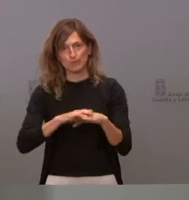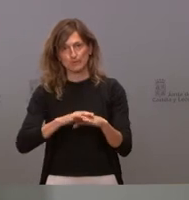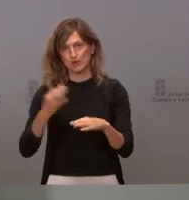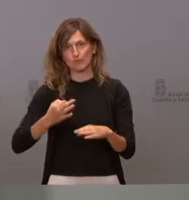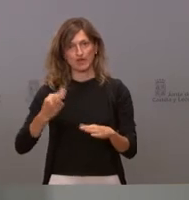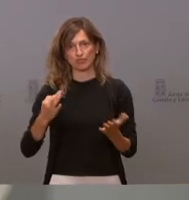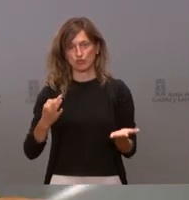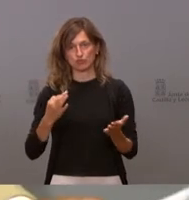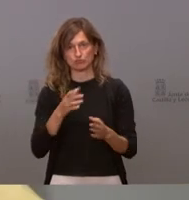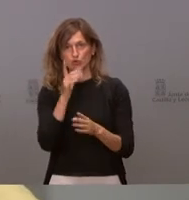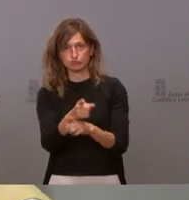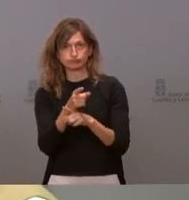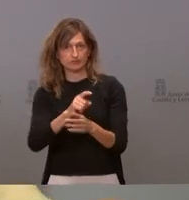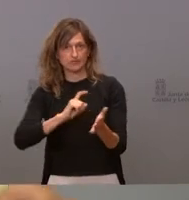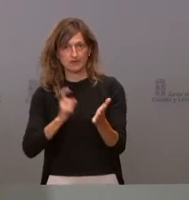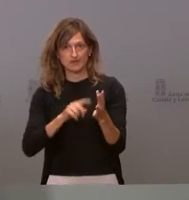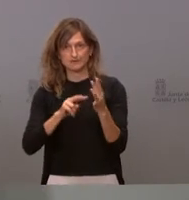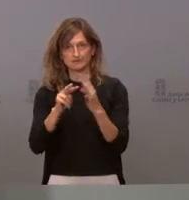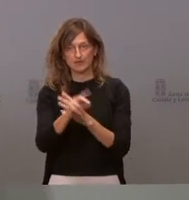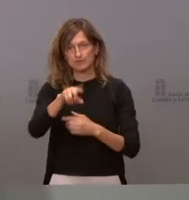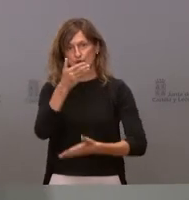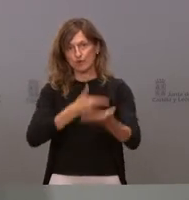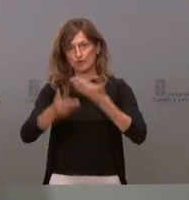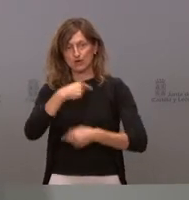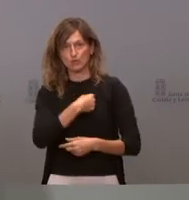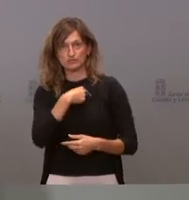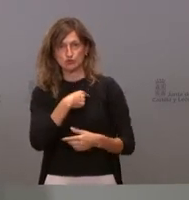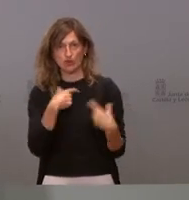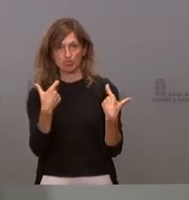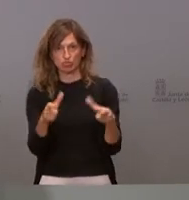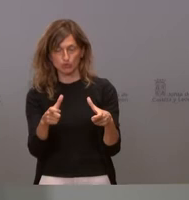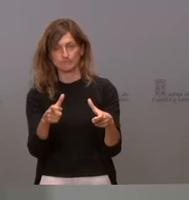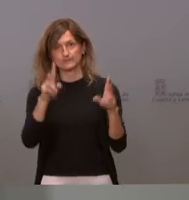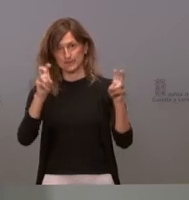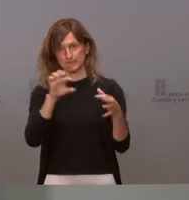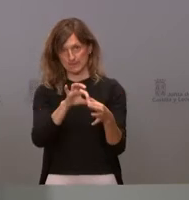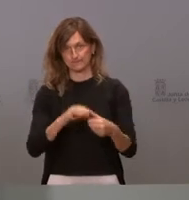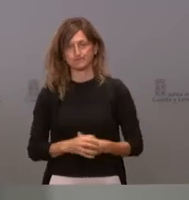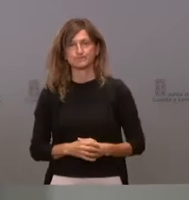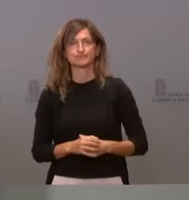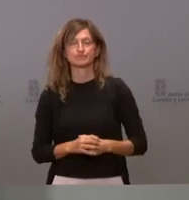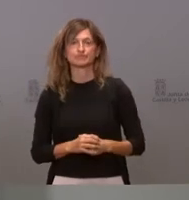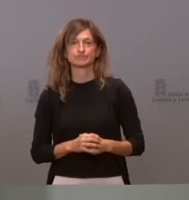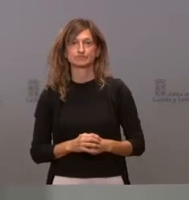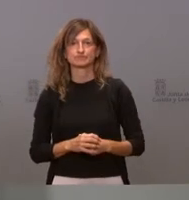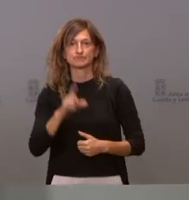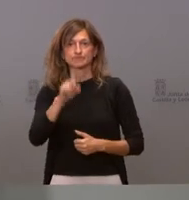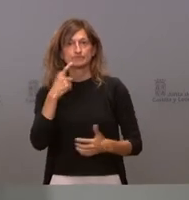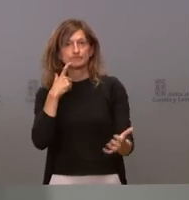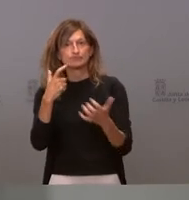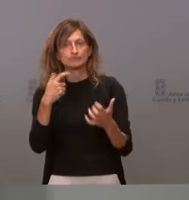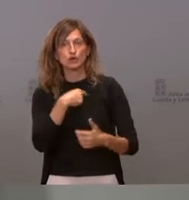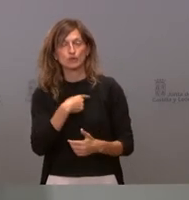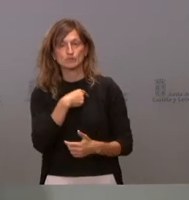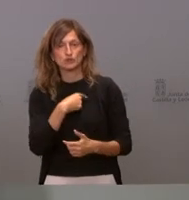impuestas por la ley de transparencia y a colaborar con el Comisionado a este respecto. Destaca al Comisionado las